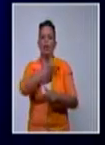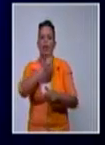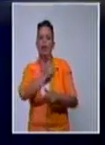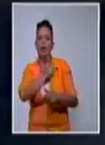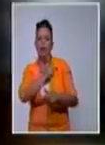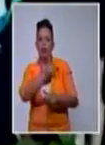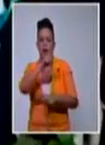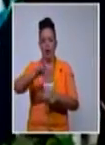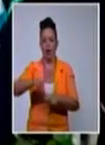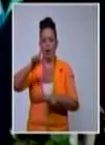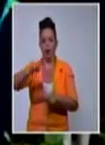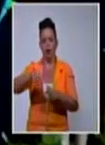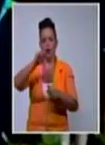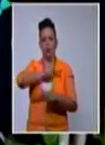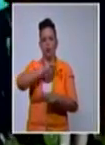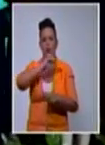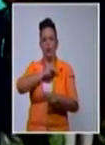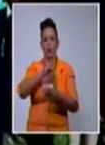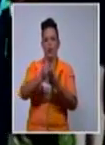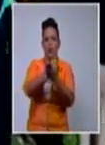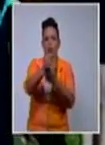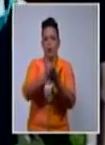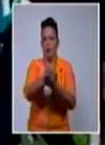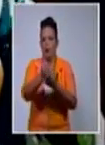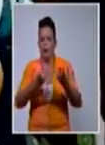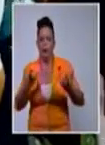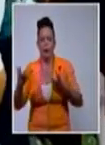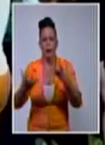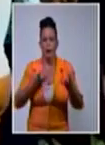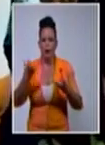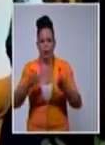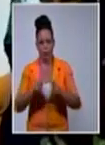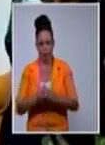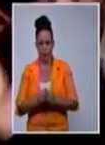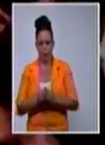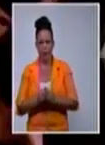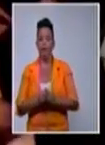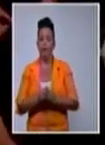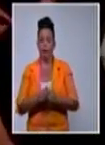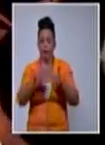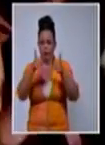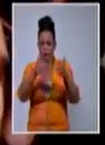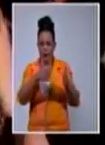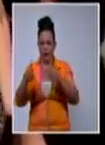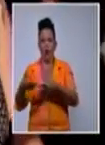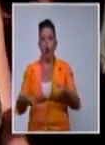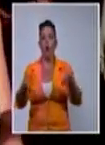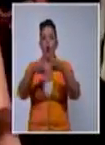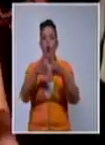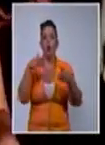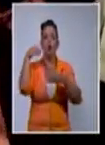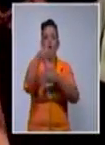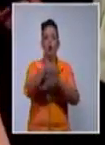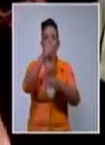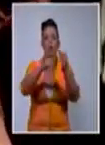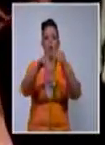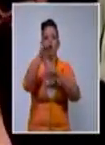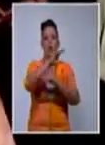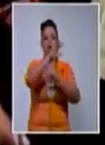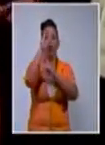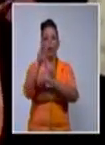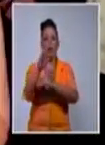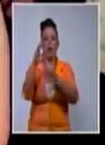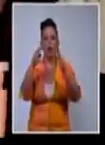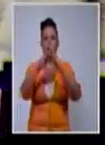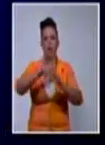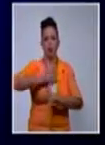Tal como solicitaban quienes acudieron al Ministerio de Cultura, se produjo el diálogo y pudo llegarse a una relación